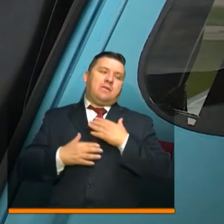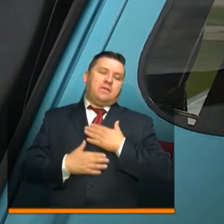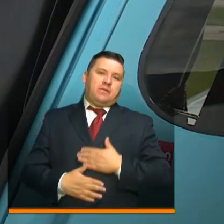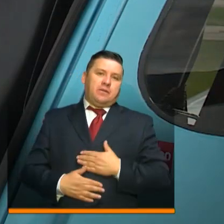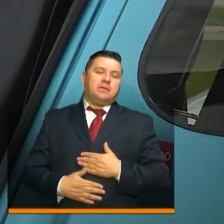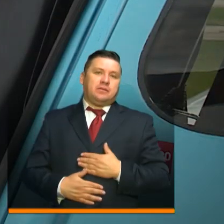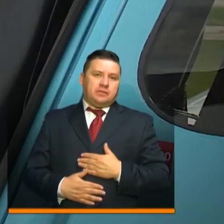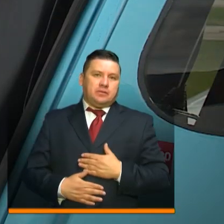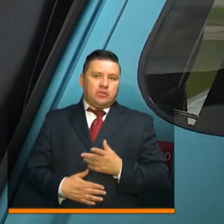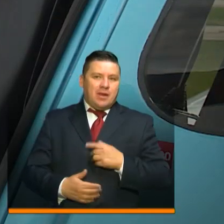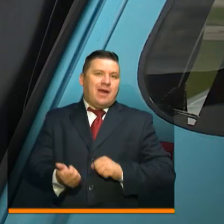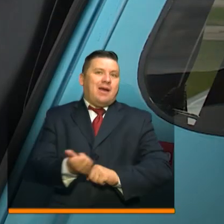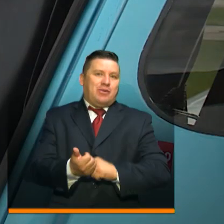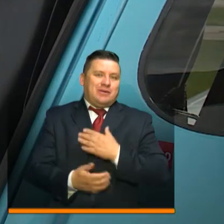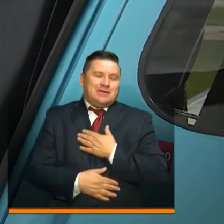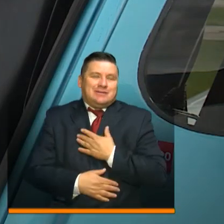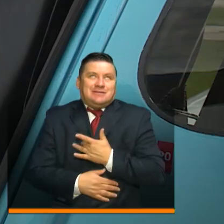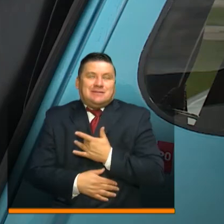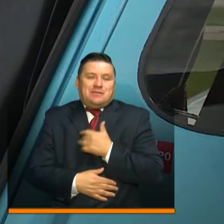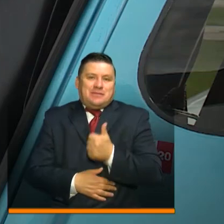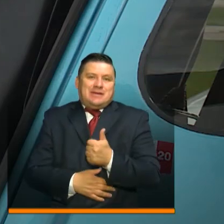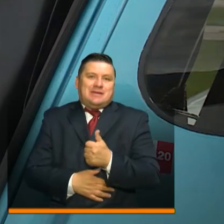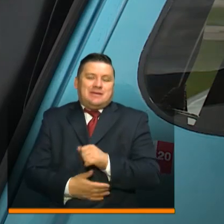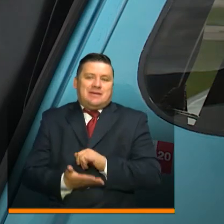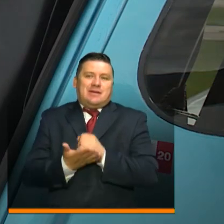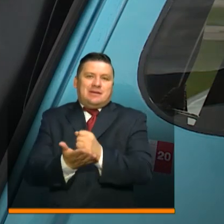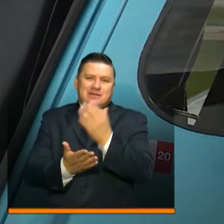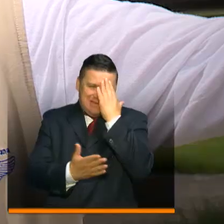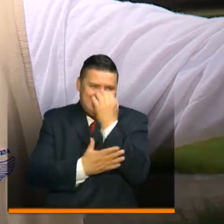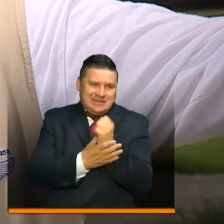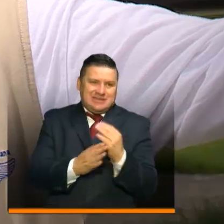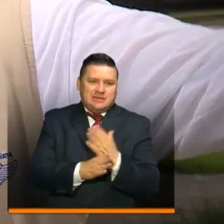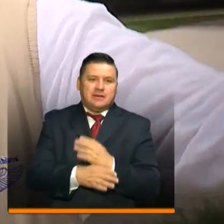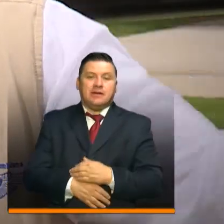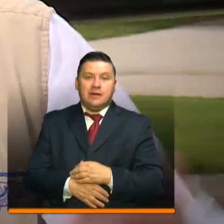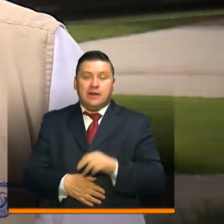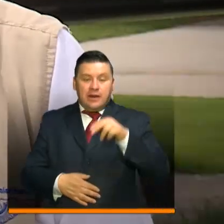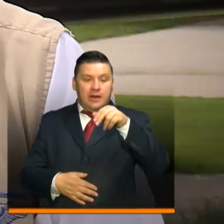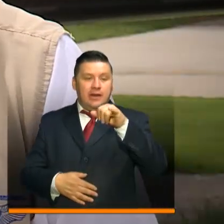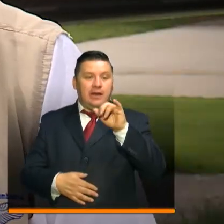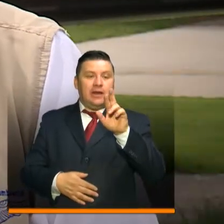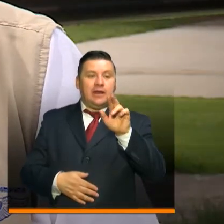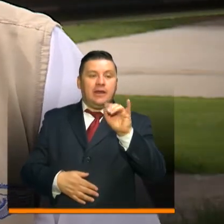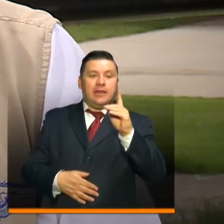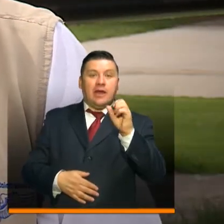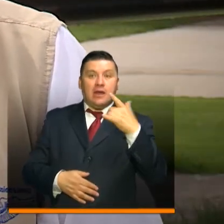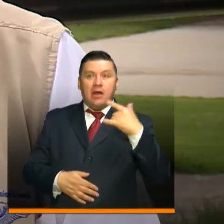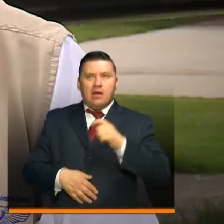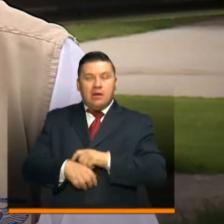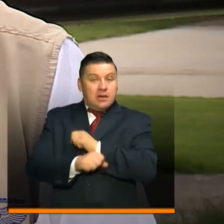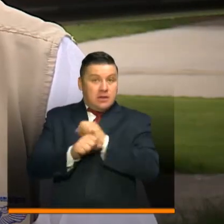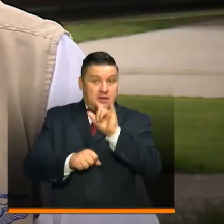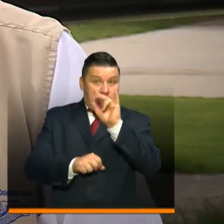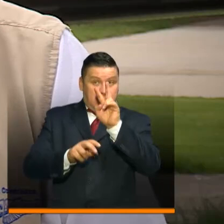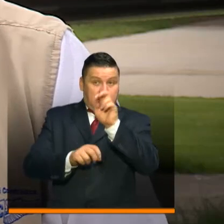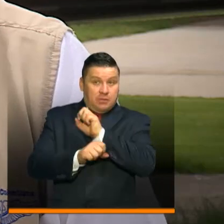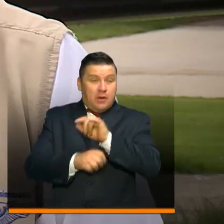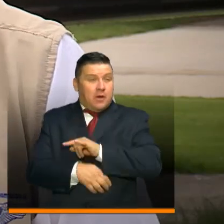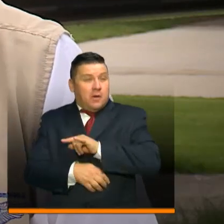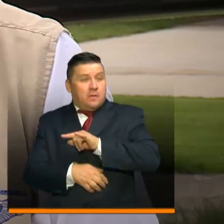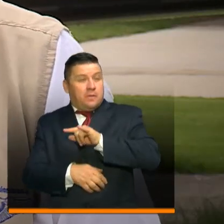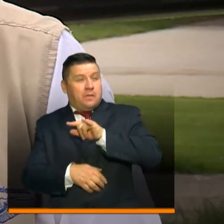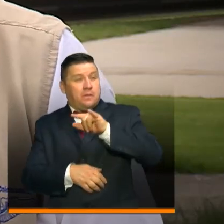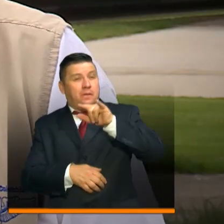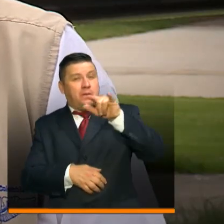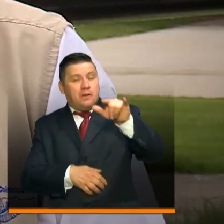poniendo un granito de arena en esta crisis que estamos viviendo. En Irida salió una aeronave a las 7 de la mañana y regresó a